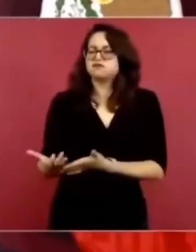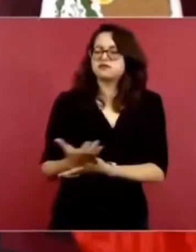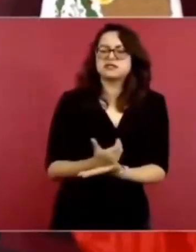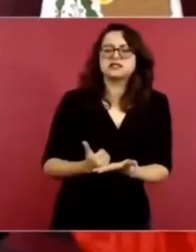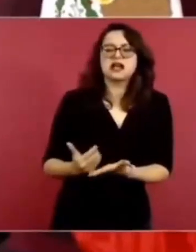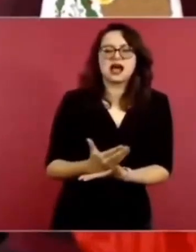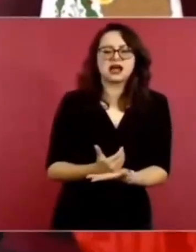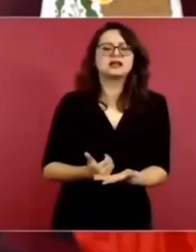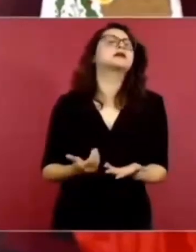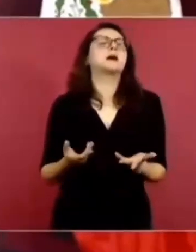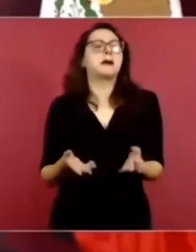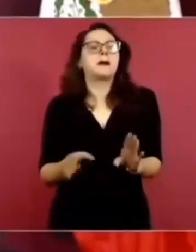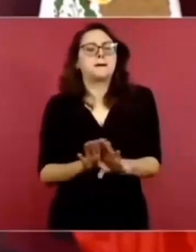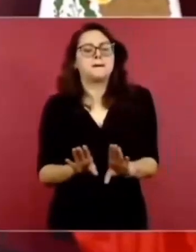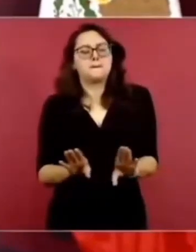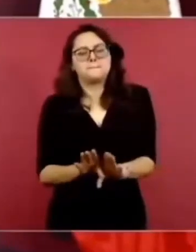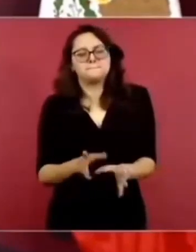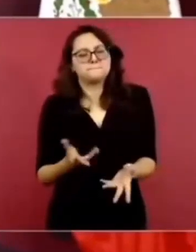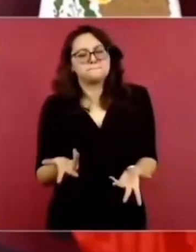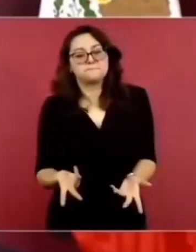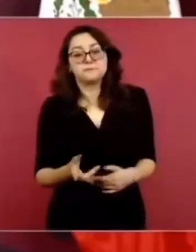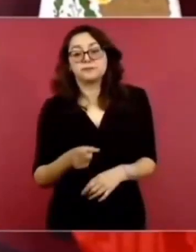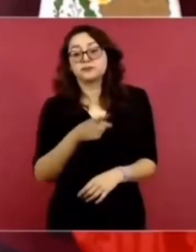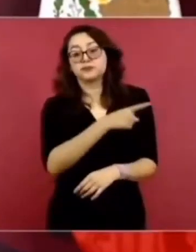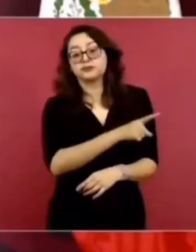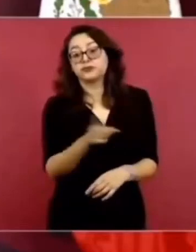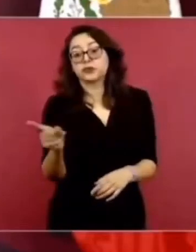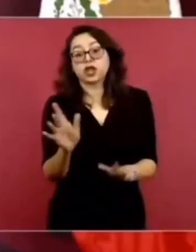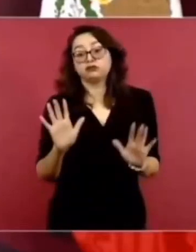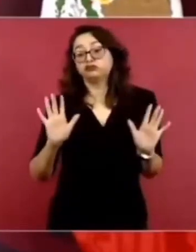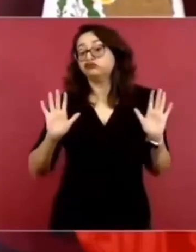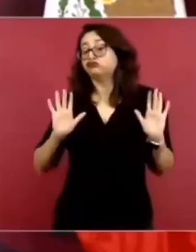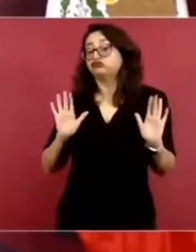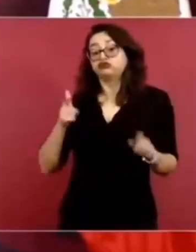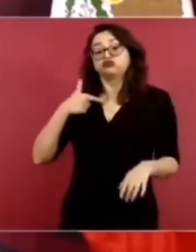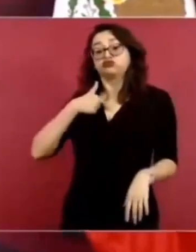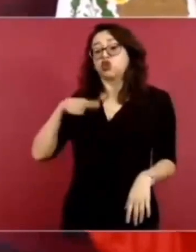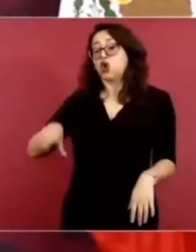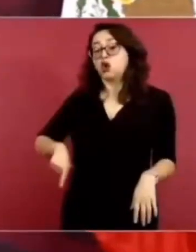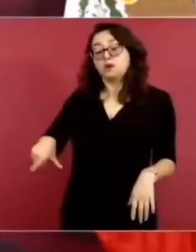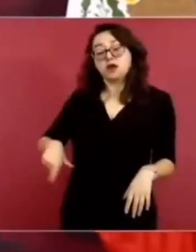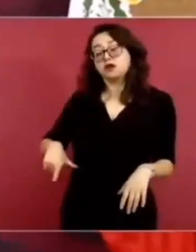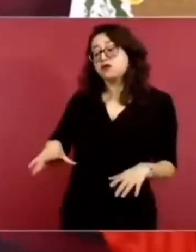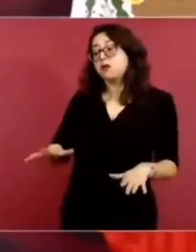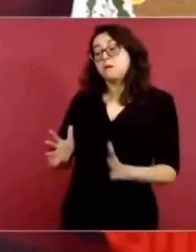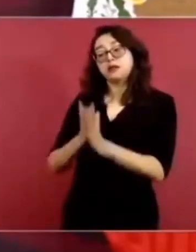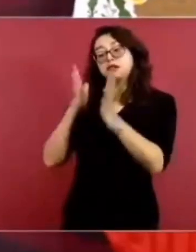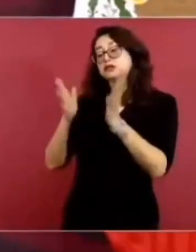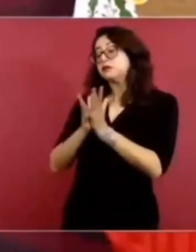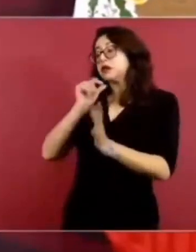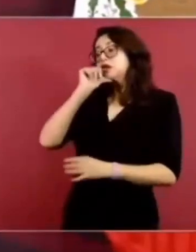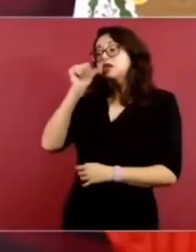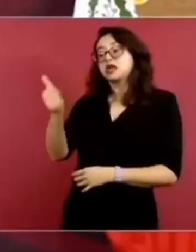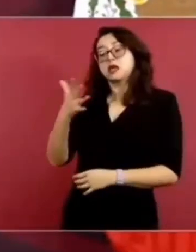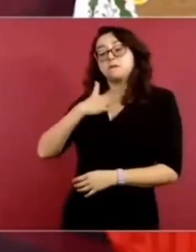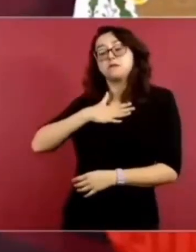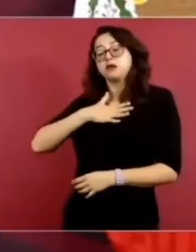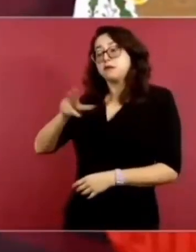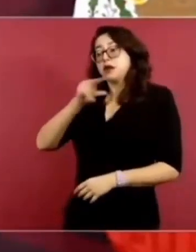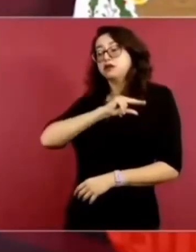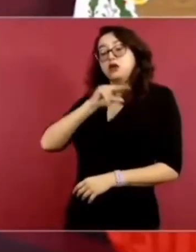También van a decir que es un asunto particular y que no tienen